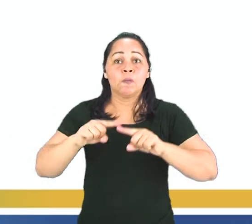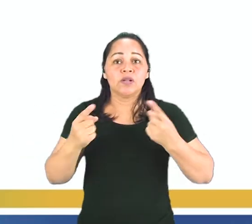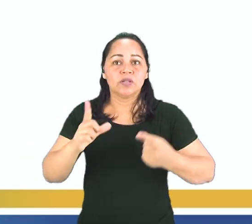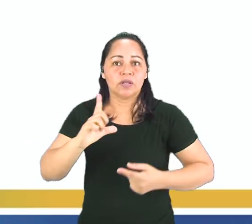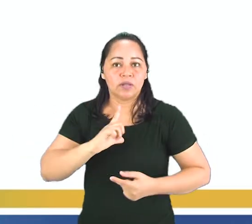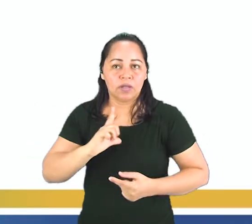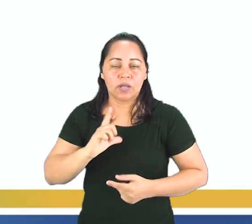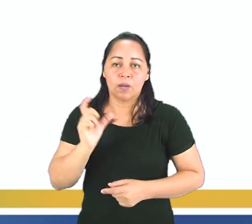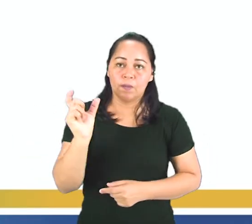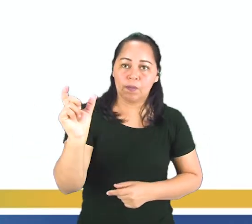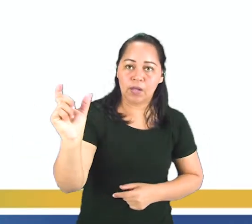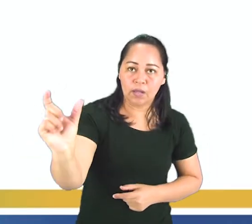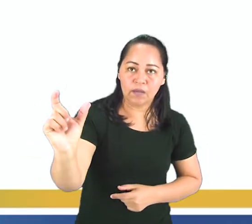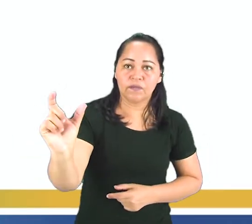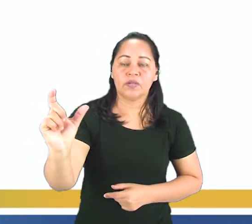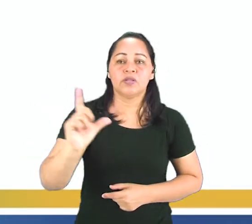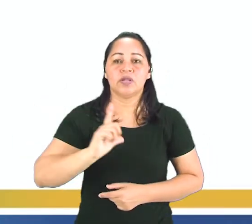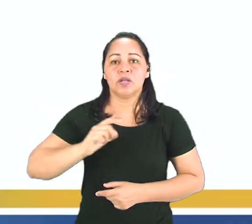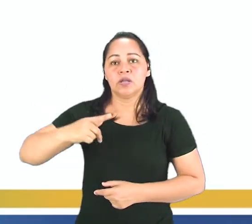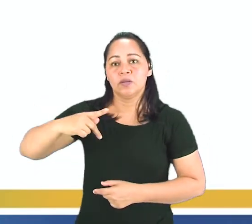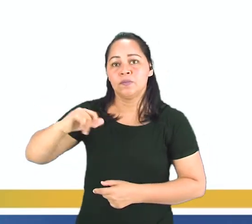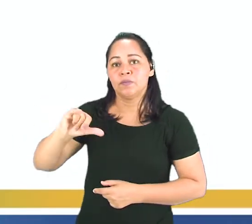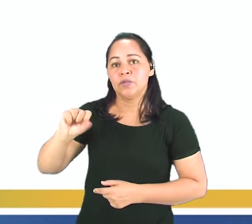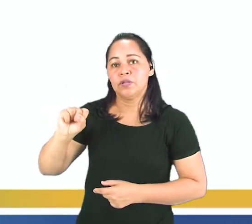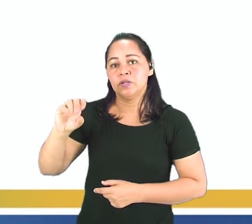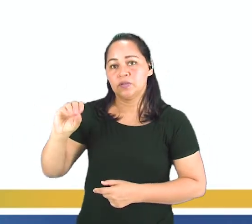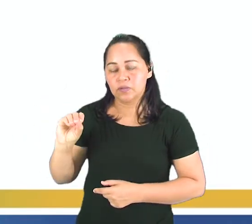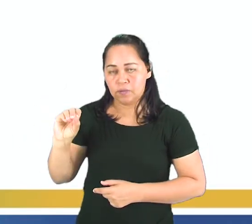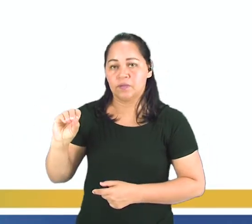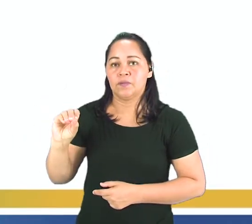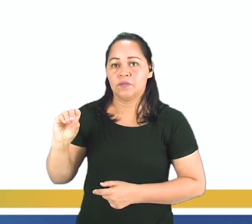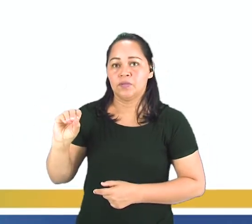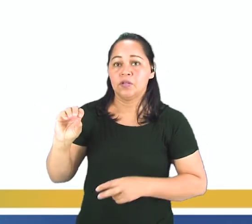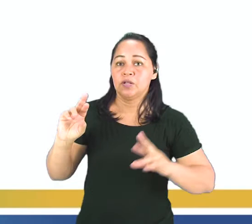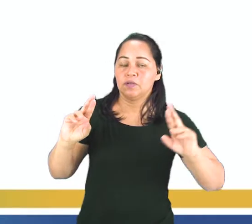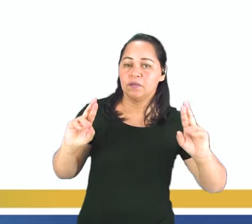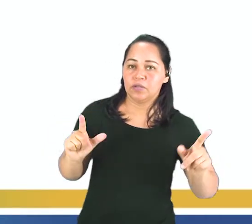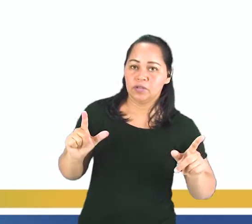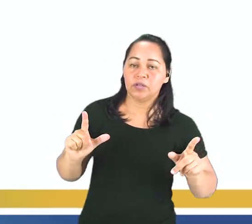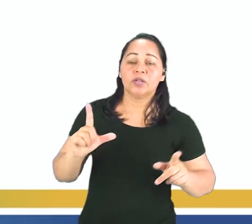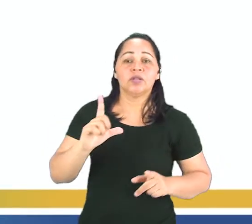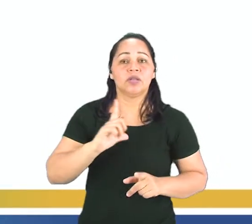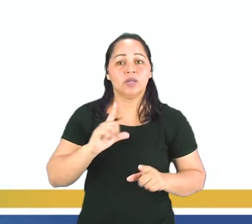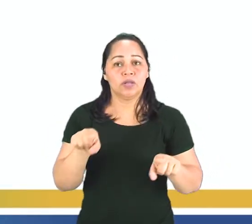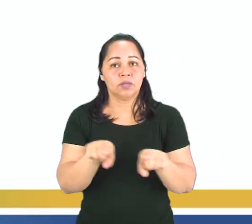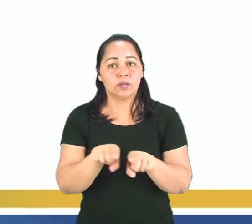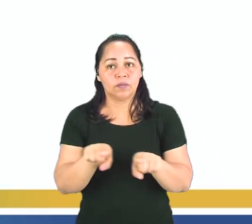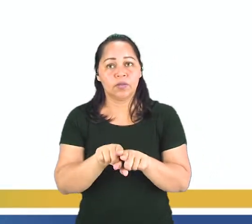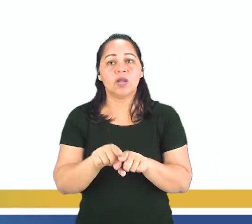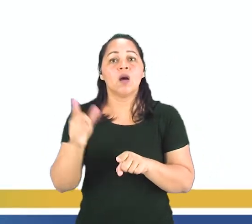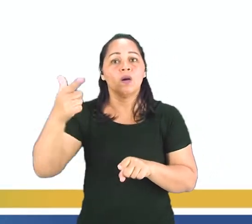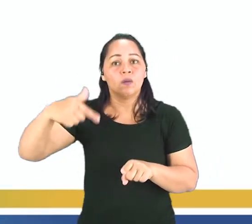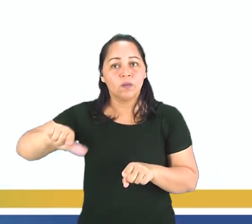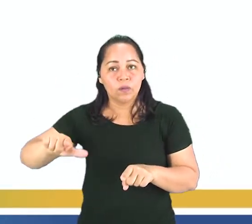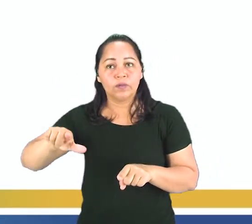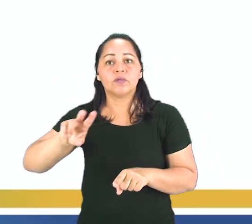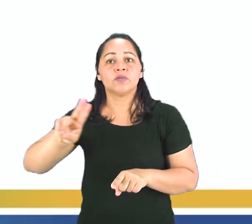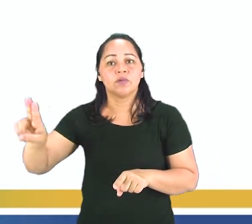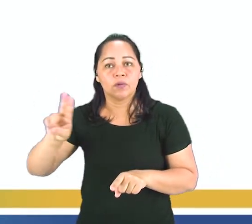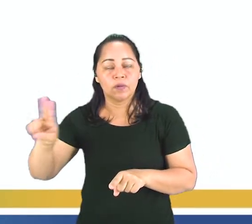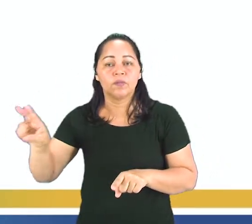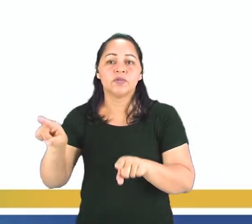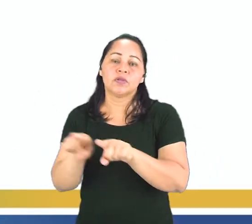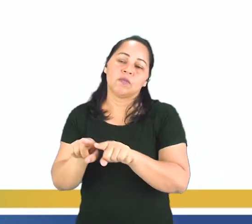Así como la palabra piso, la palabra nevera, o sea, a geladeira, también tiene más de un nombre. O sea, en